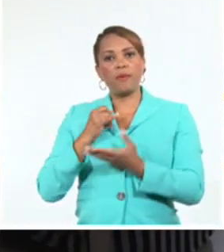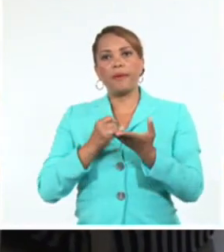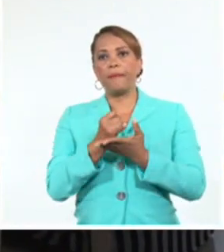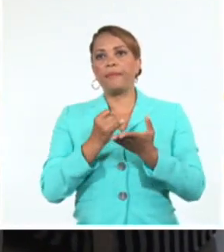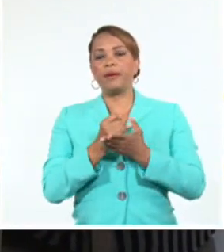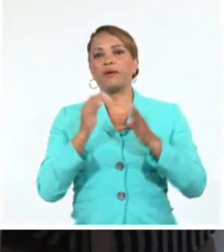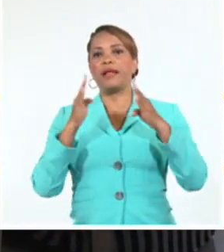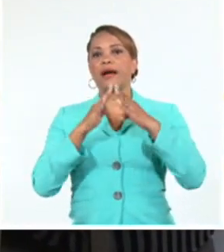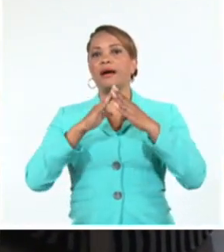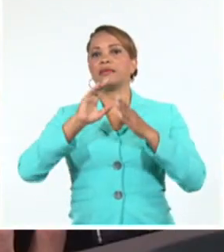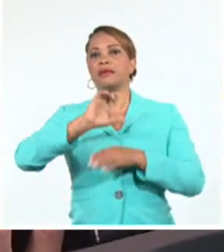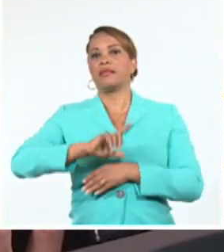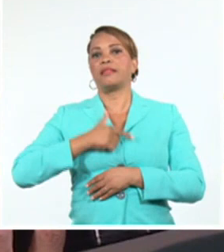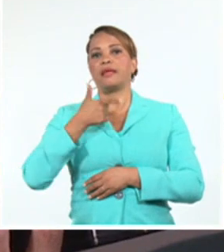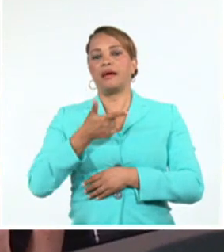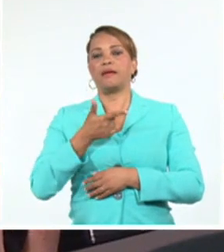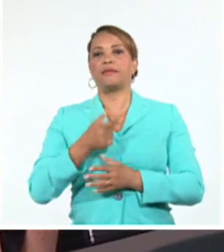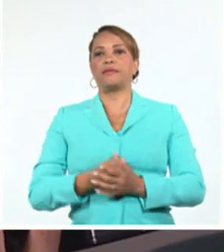en la Casa del Alba Cultural.